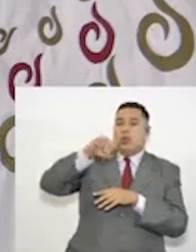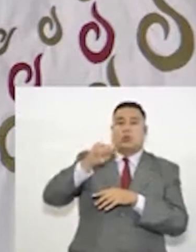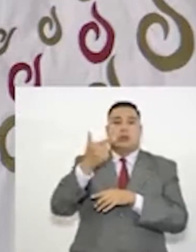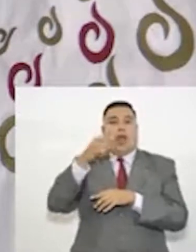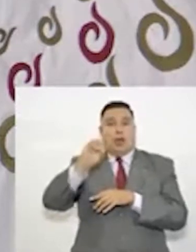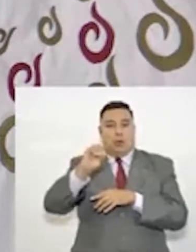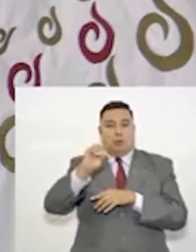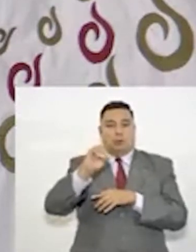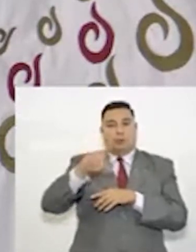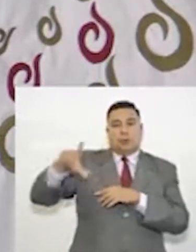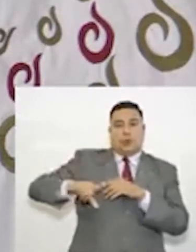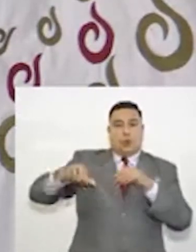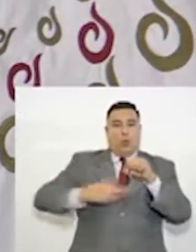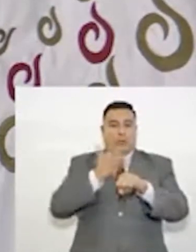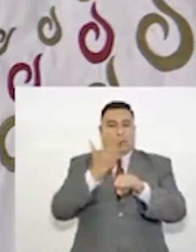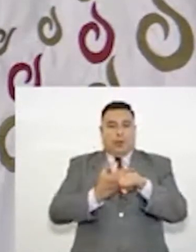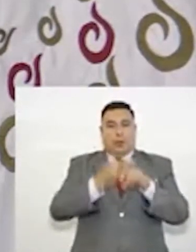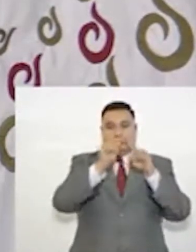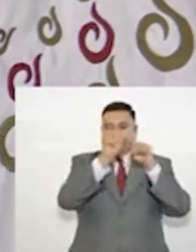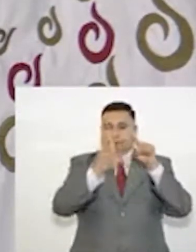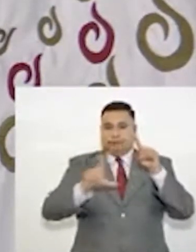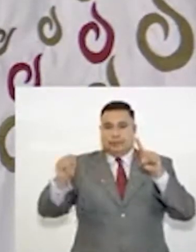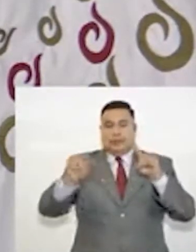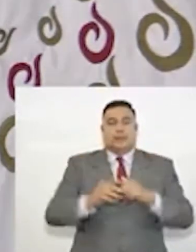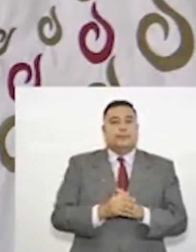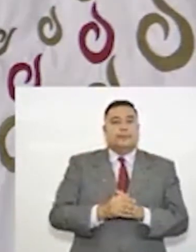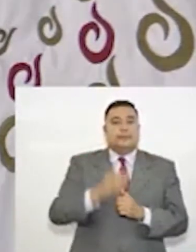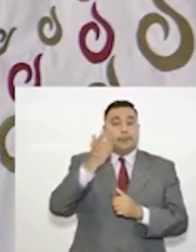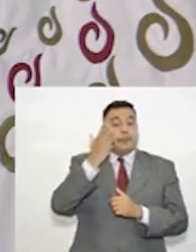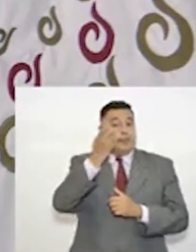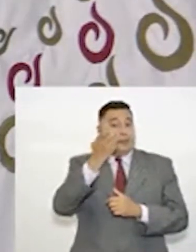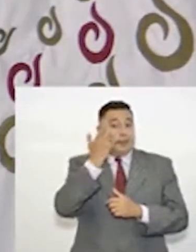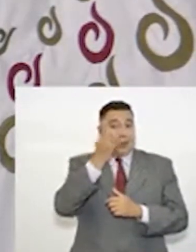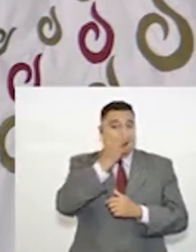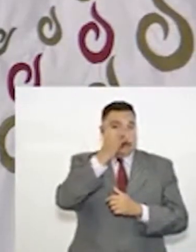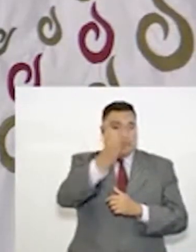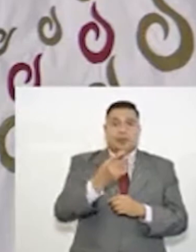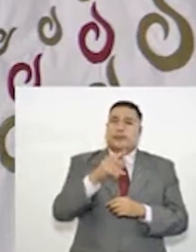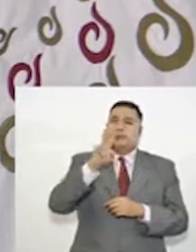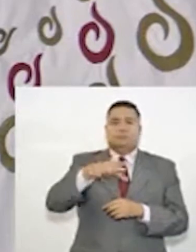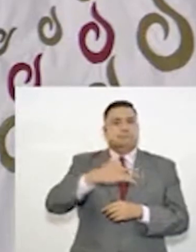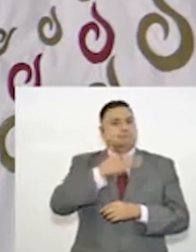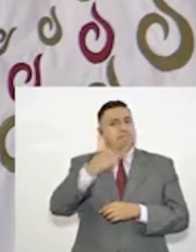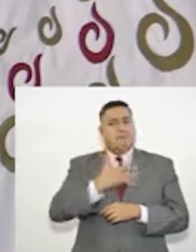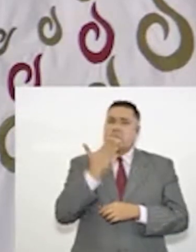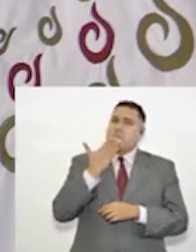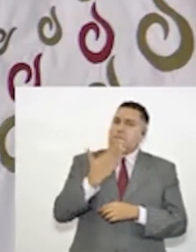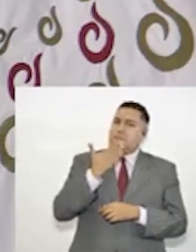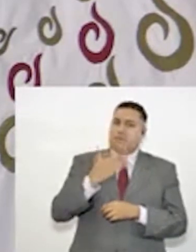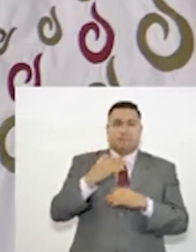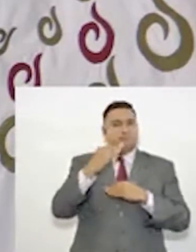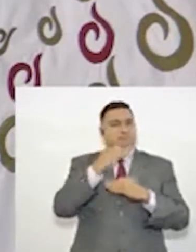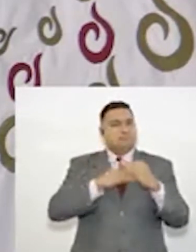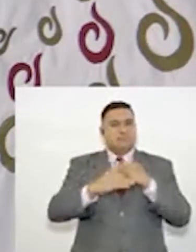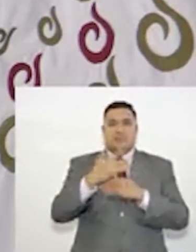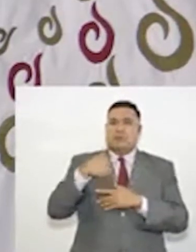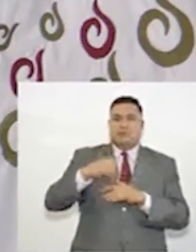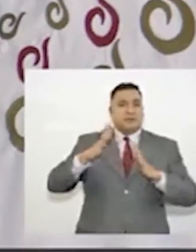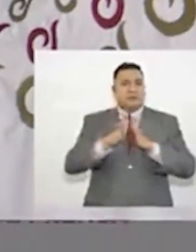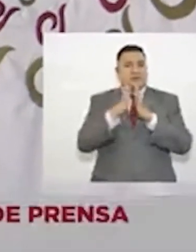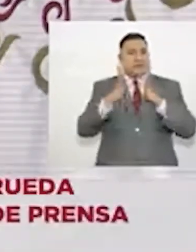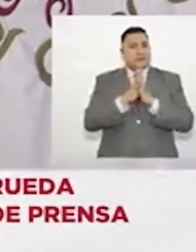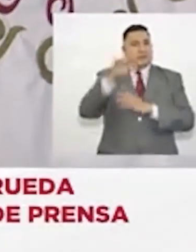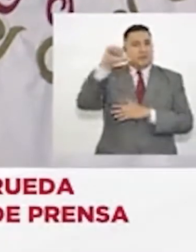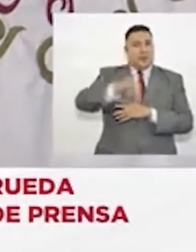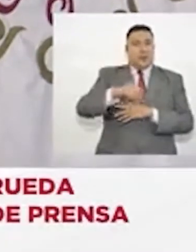consenso en torno al operativo del semáforo epidemiológico, sus indicadores y las ponderaciones que tienen cada uno de ellos. Reconoció la cooperación de los gobernadores